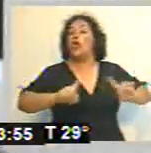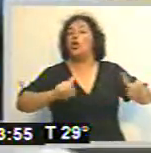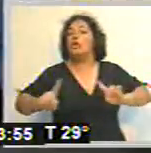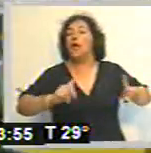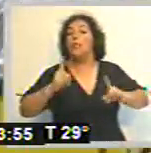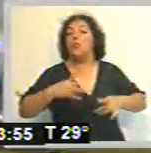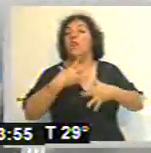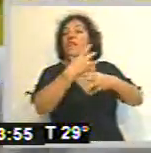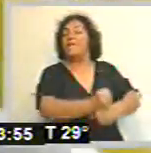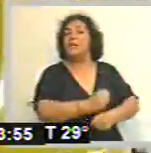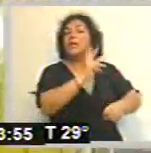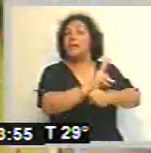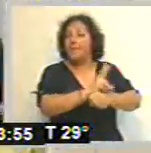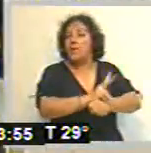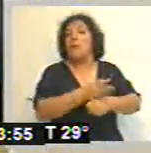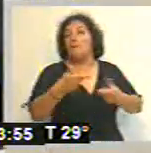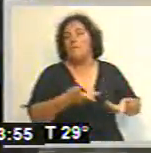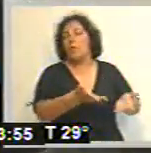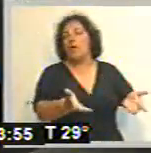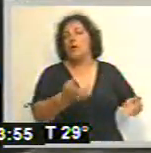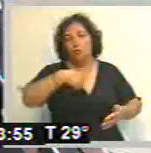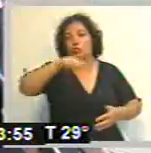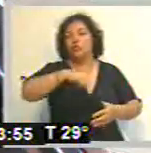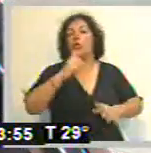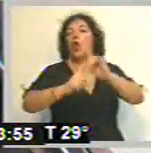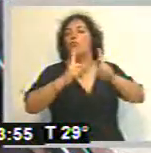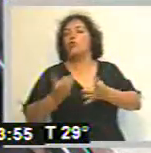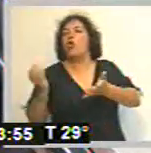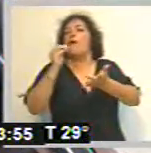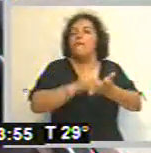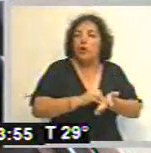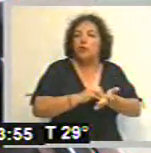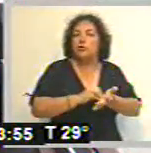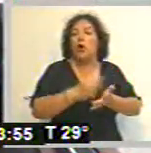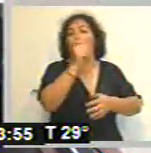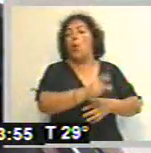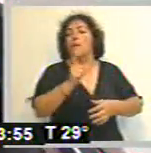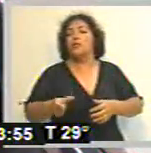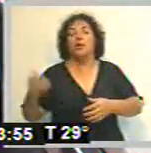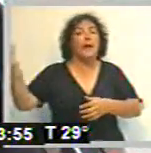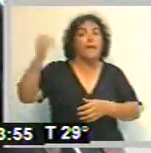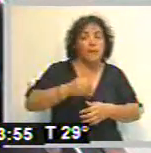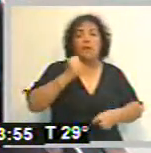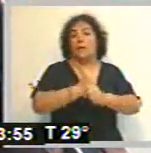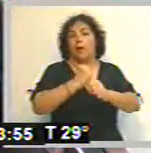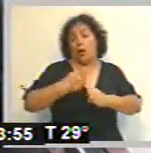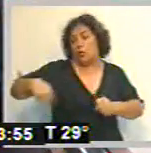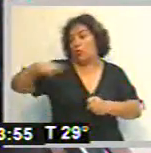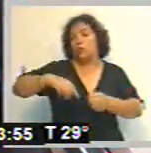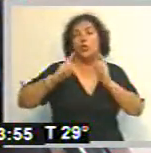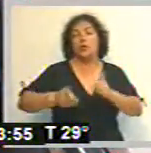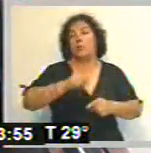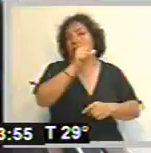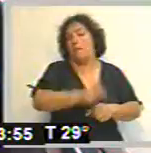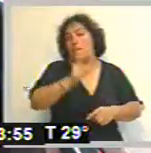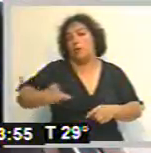esta Defensa Civil, por lo cual estamos haciendo algunos refuerzos con personal que viene con nosotros y personal también propio